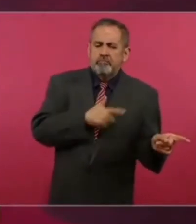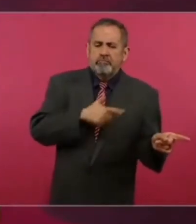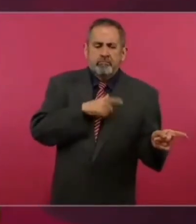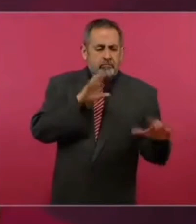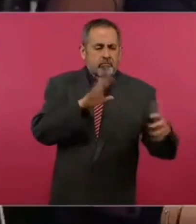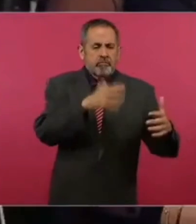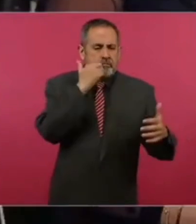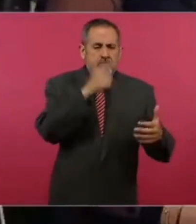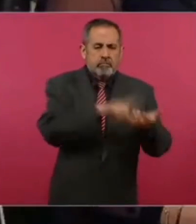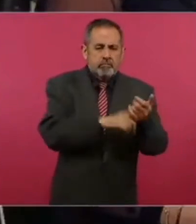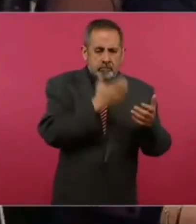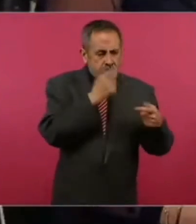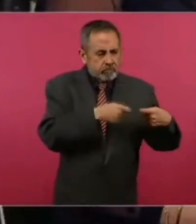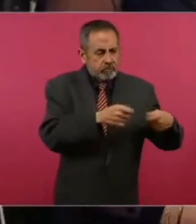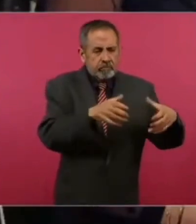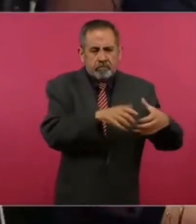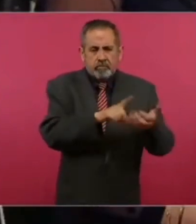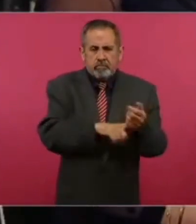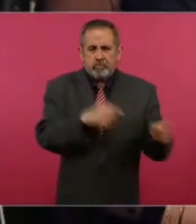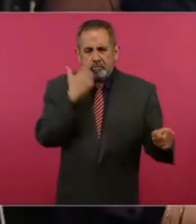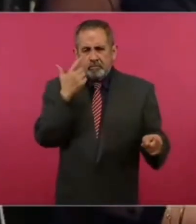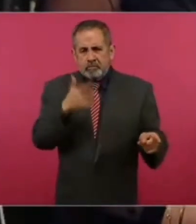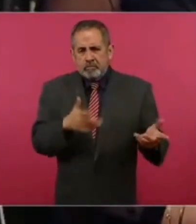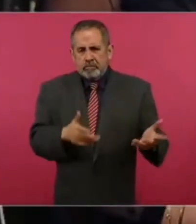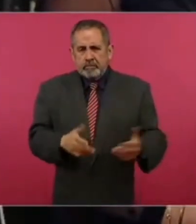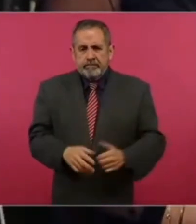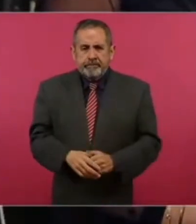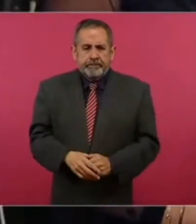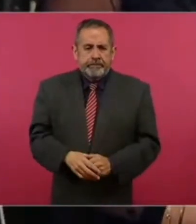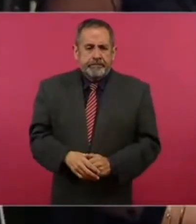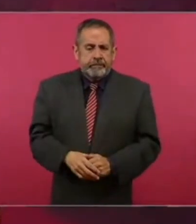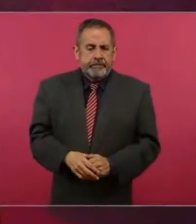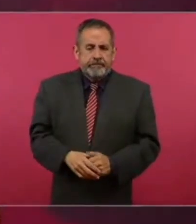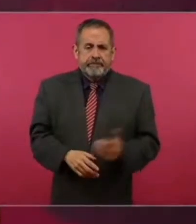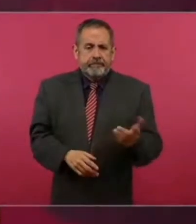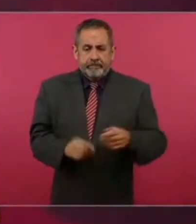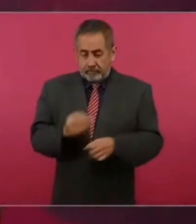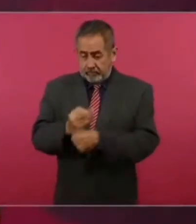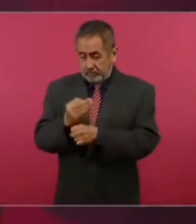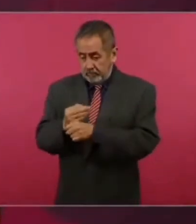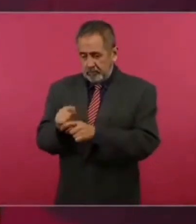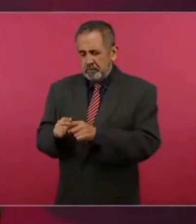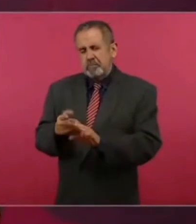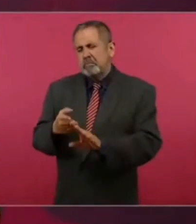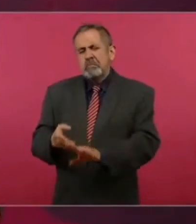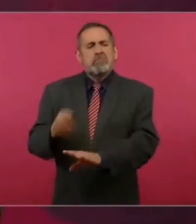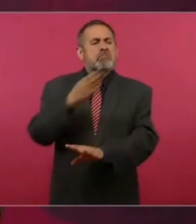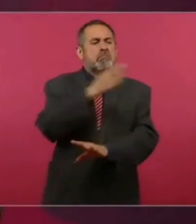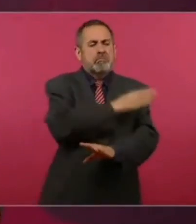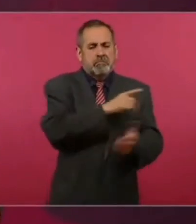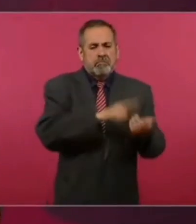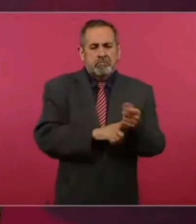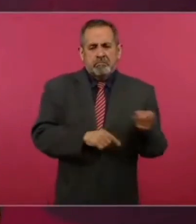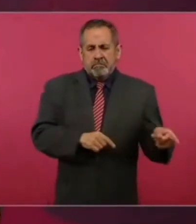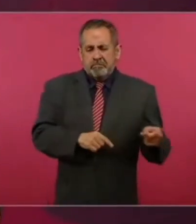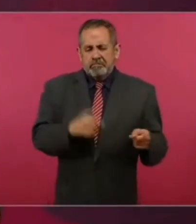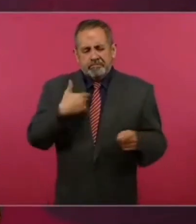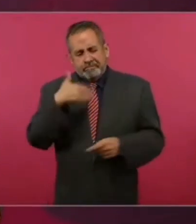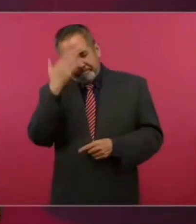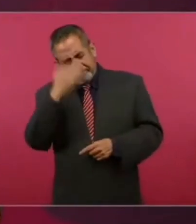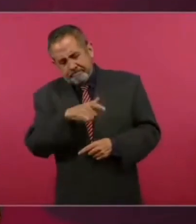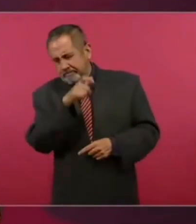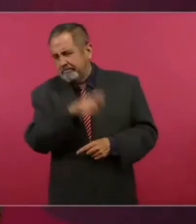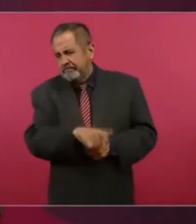conservadores. Eso ya lo sabemos. No desde ahora, fíjense que lo sabemos,